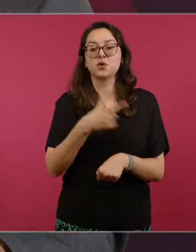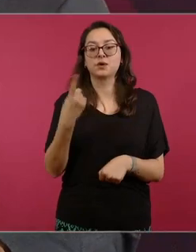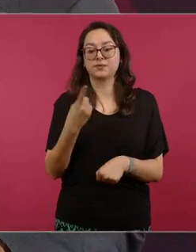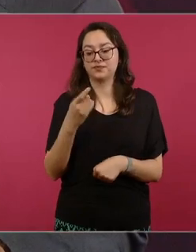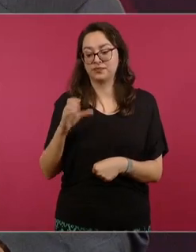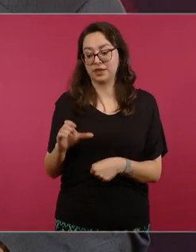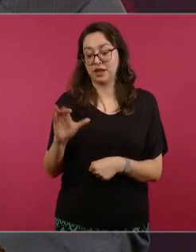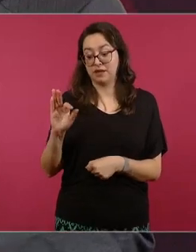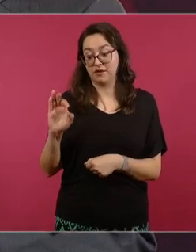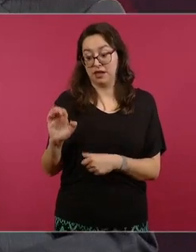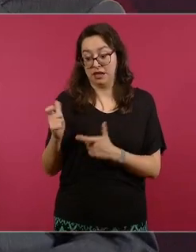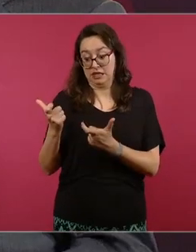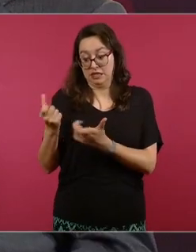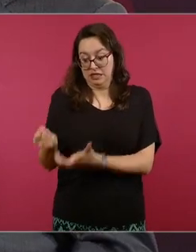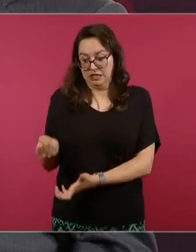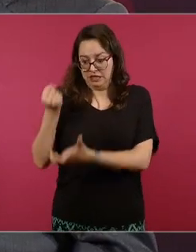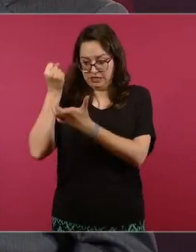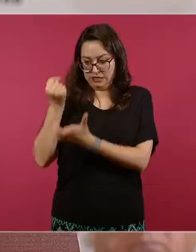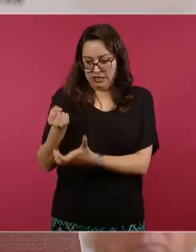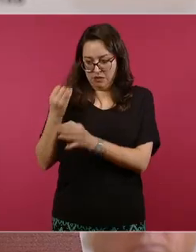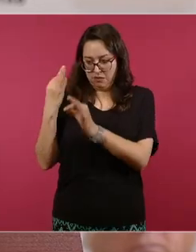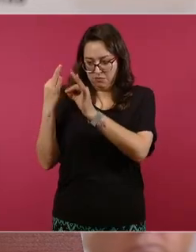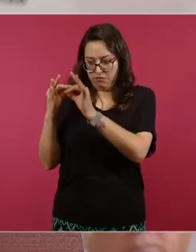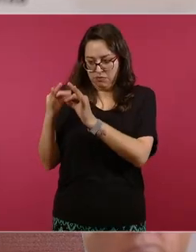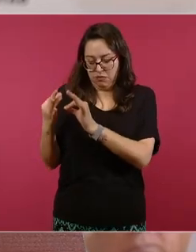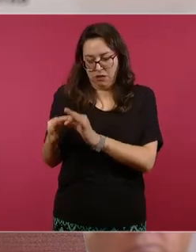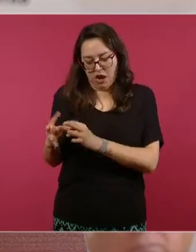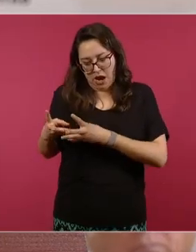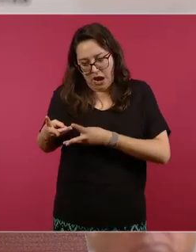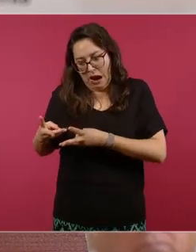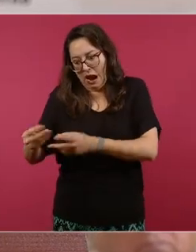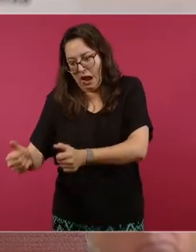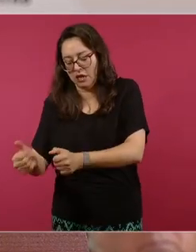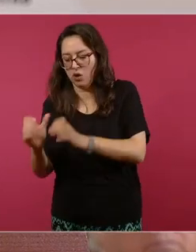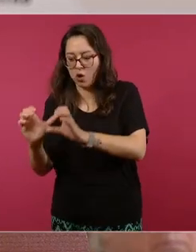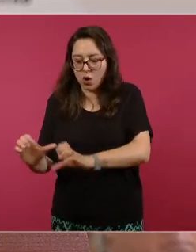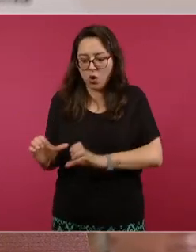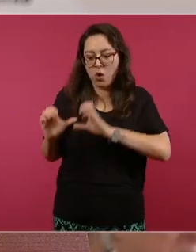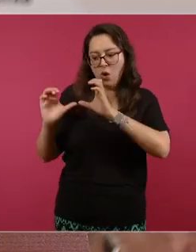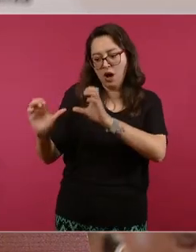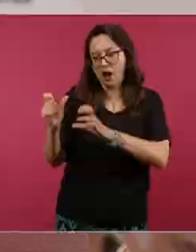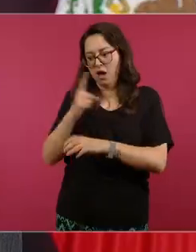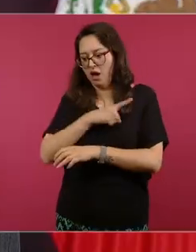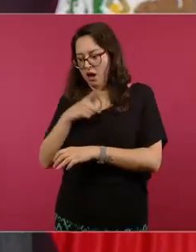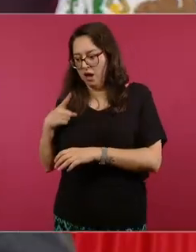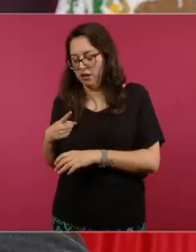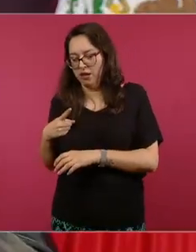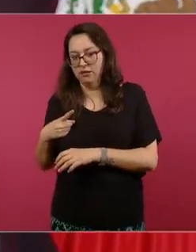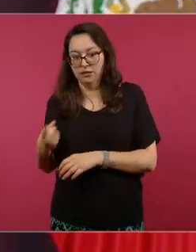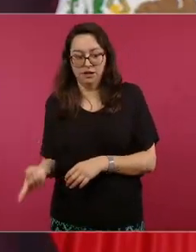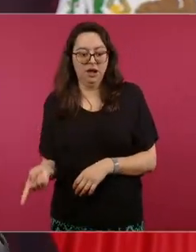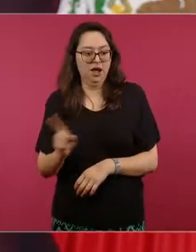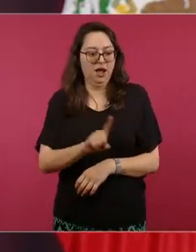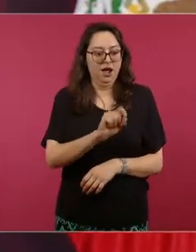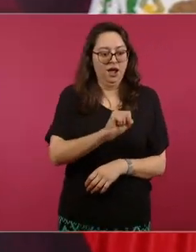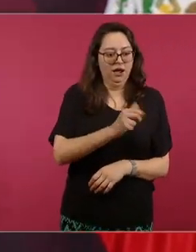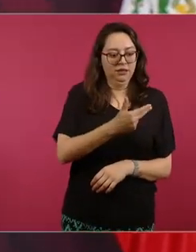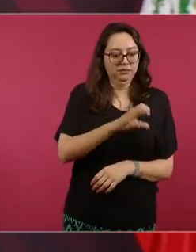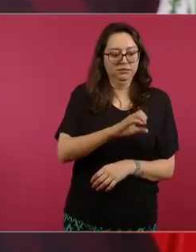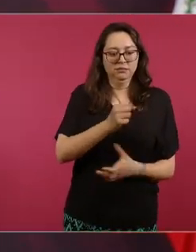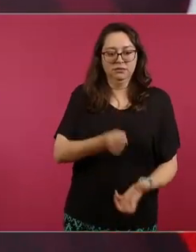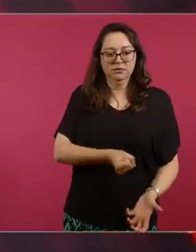con eficiencia como se está haciendo y el otro tiene que cuidar